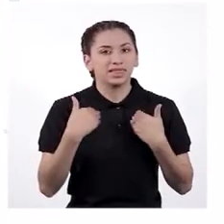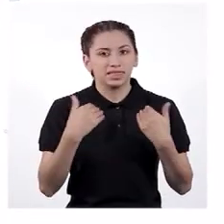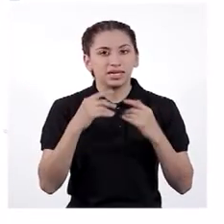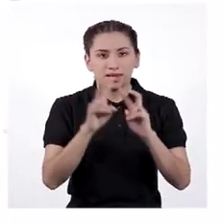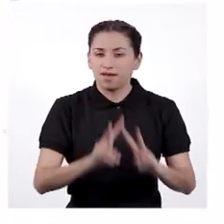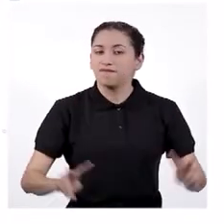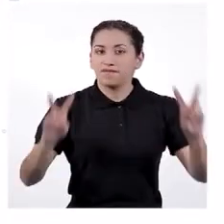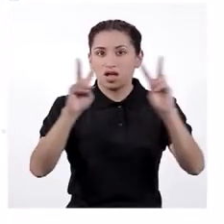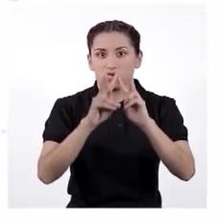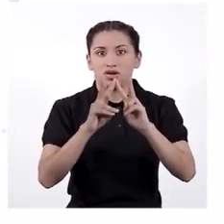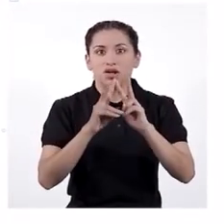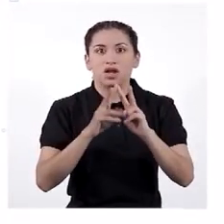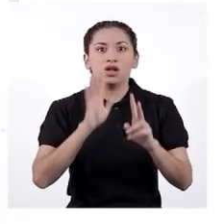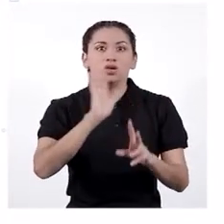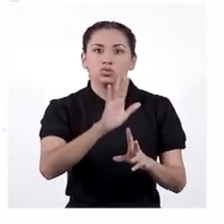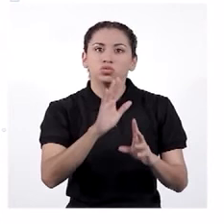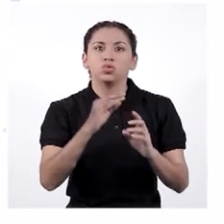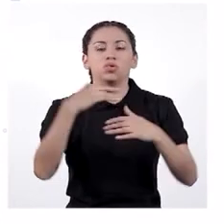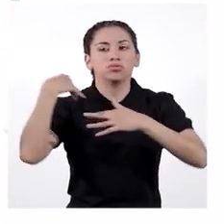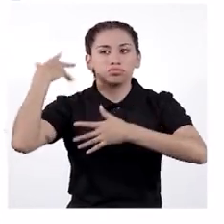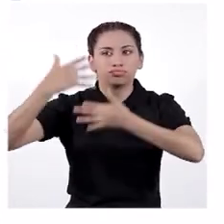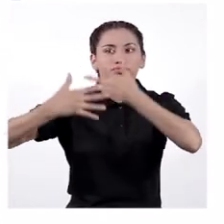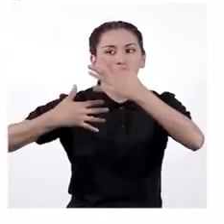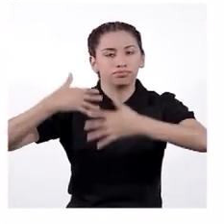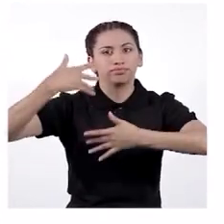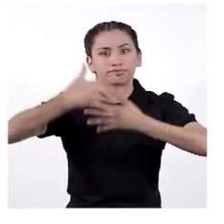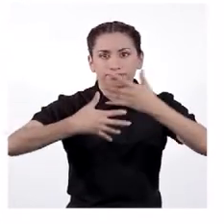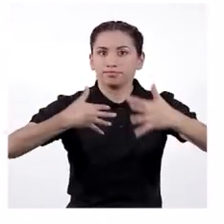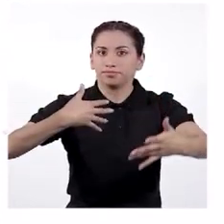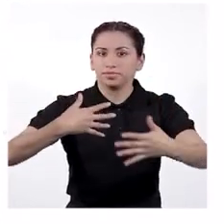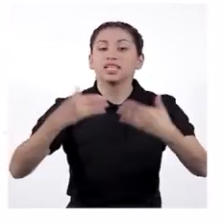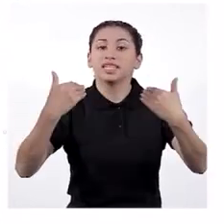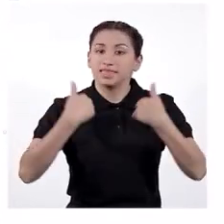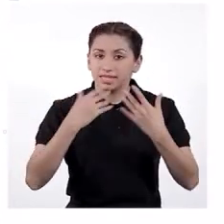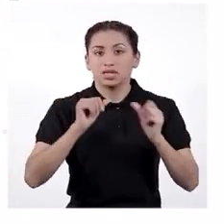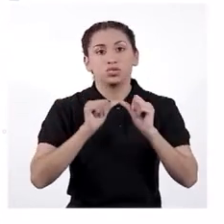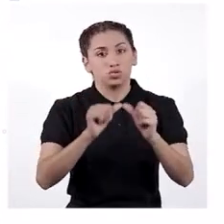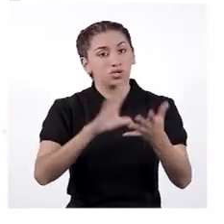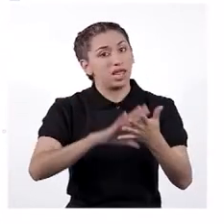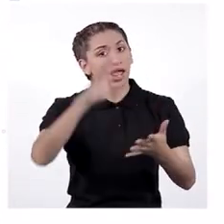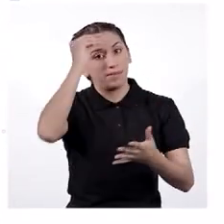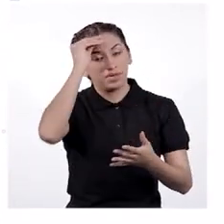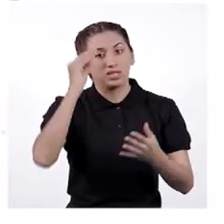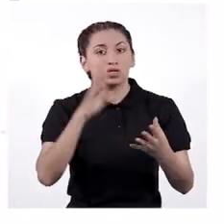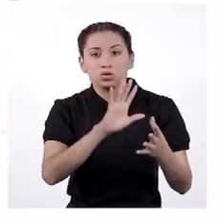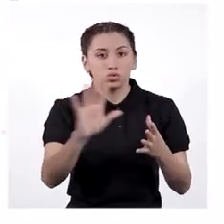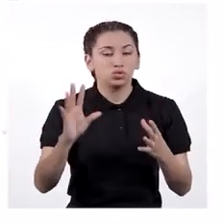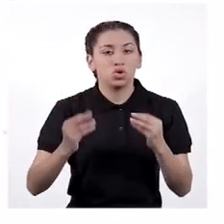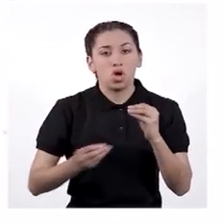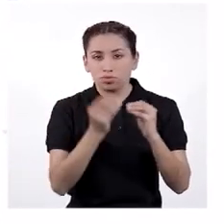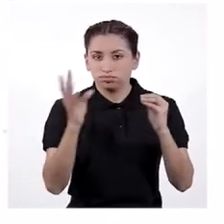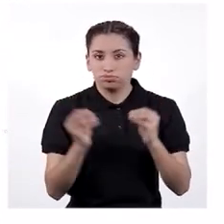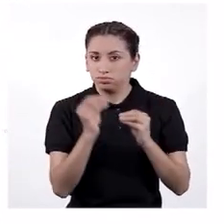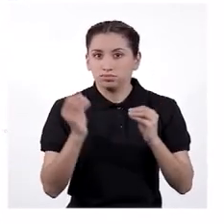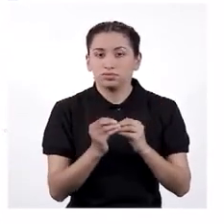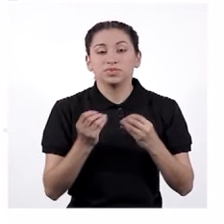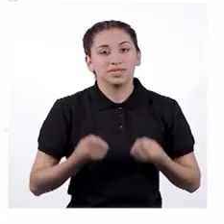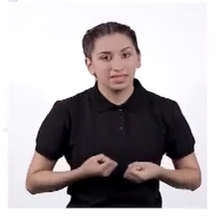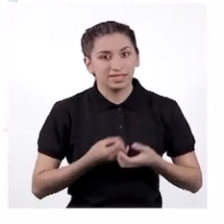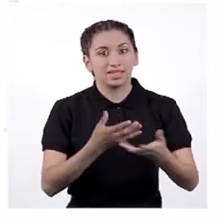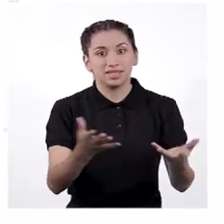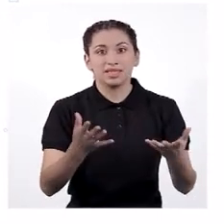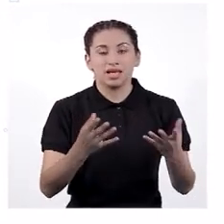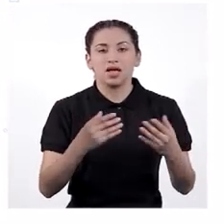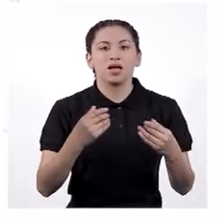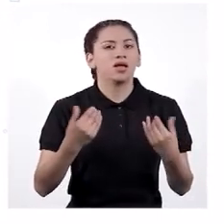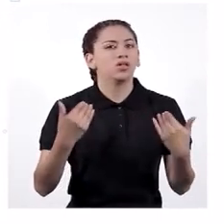legado que tienen y vienen conservando de generación en generación. Y debemos aprender a valorar sus aportes y garantizar